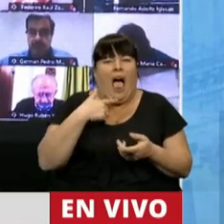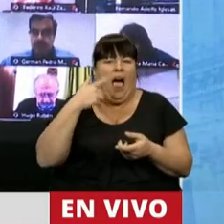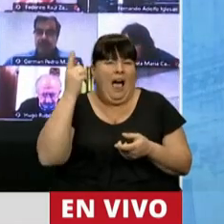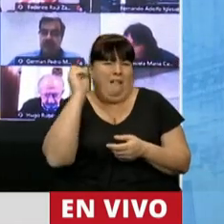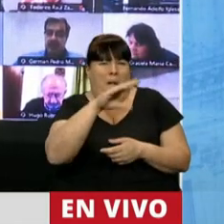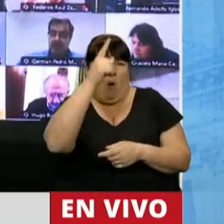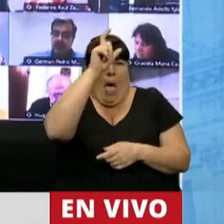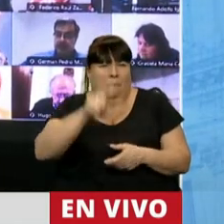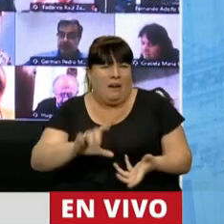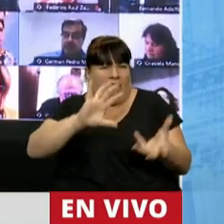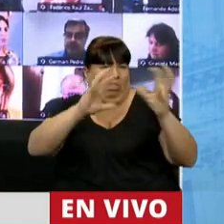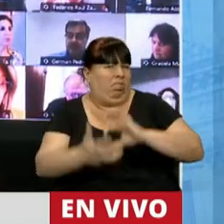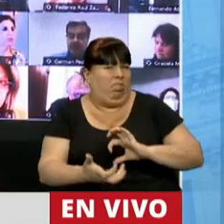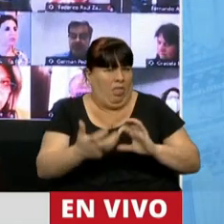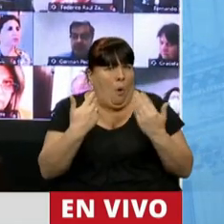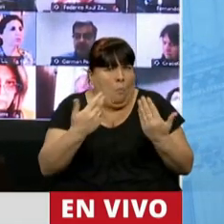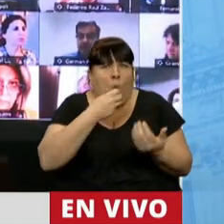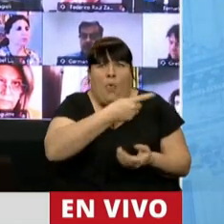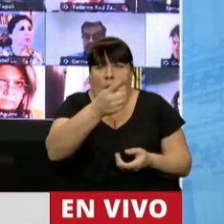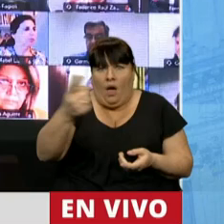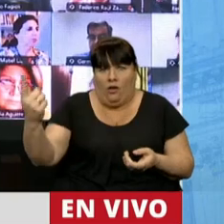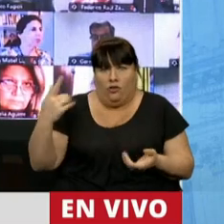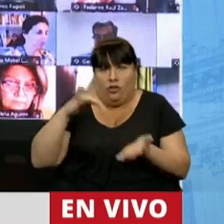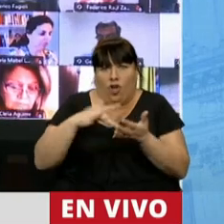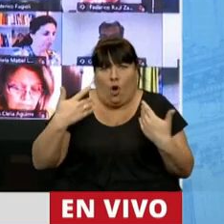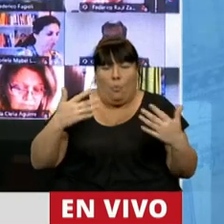desfenestre a una persona y de imagen. Nos puede pasar a cualquiera.